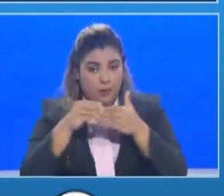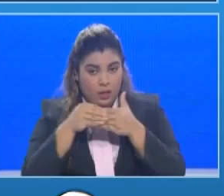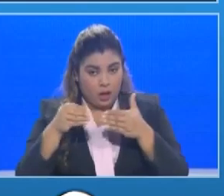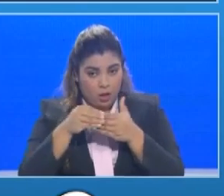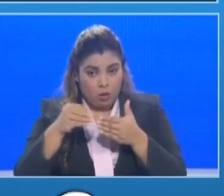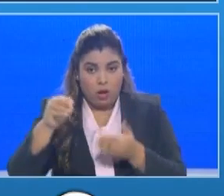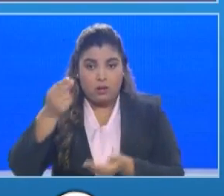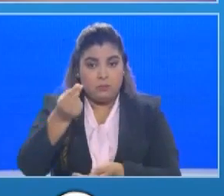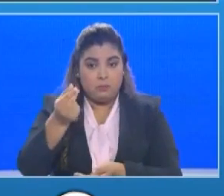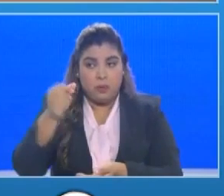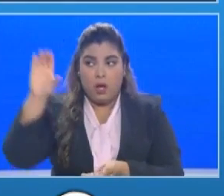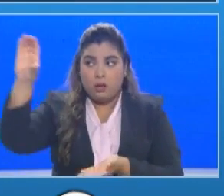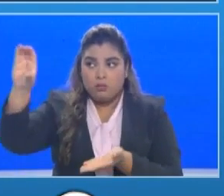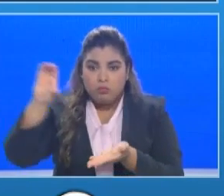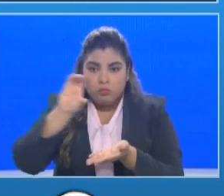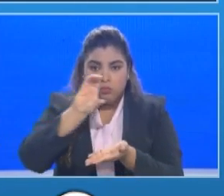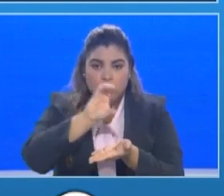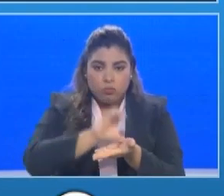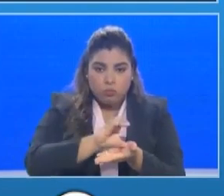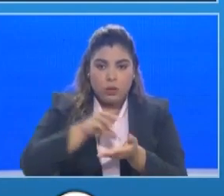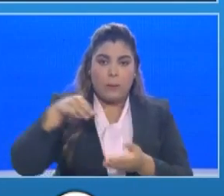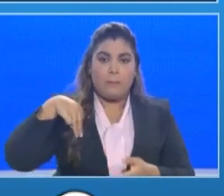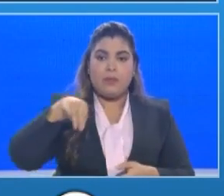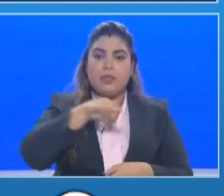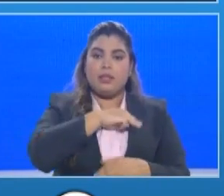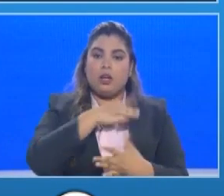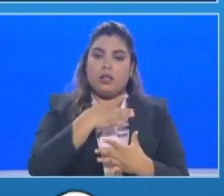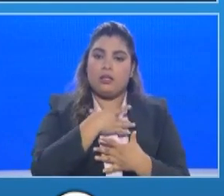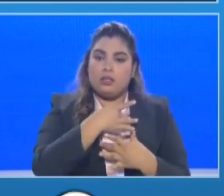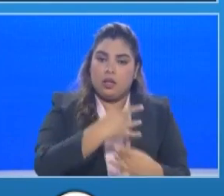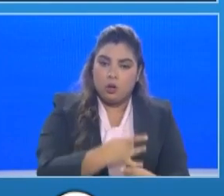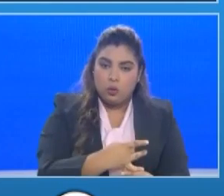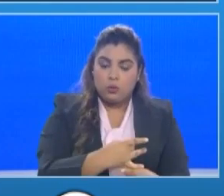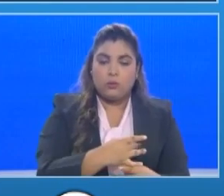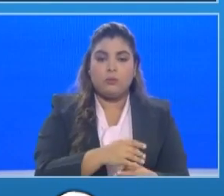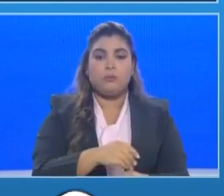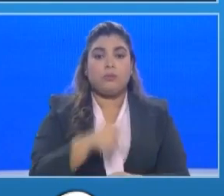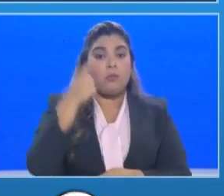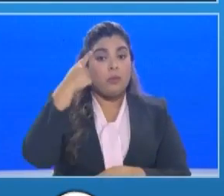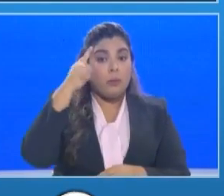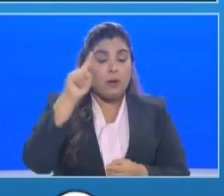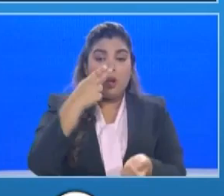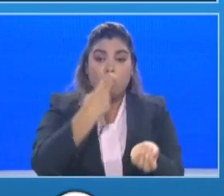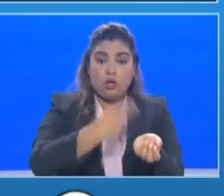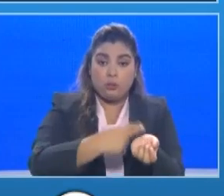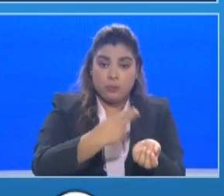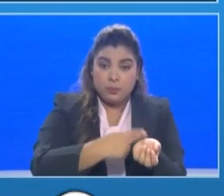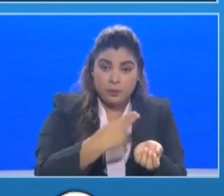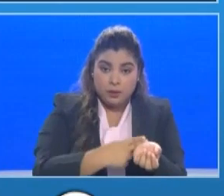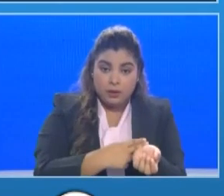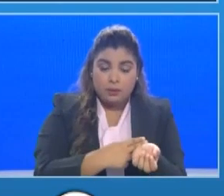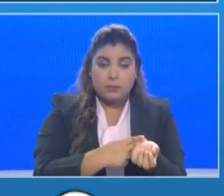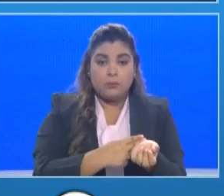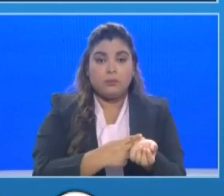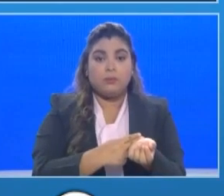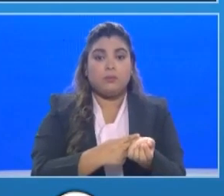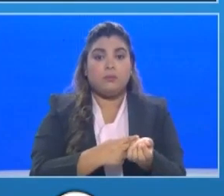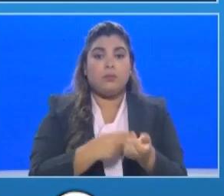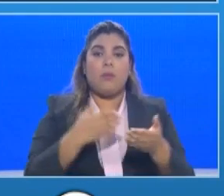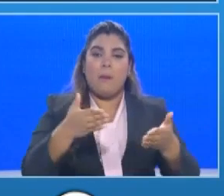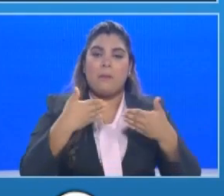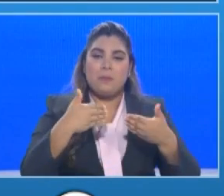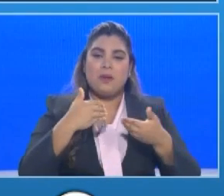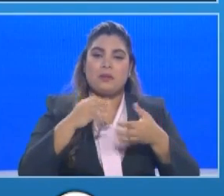asignar el recurso humano tanto para el hospital integrado Panamá